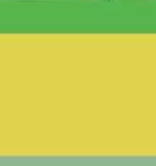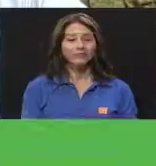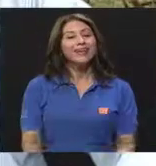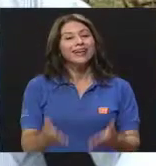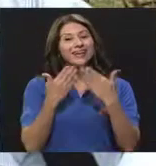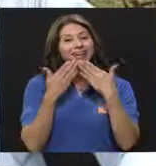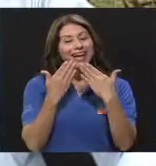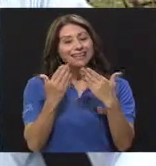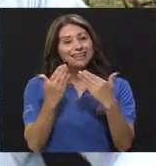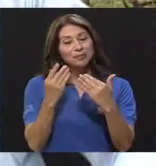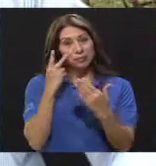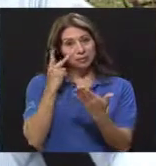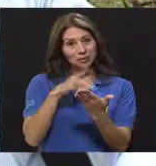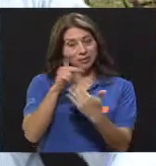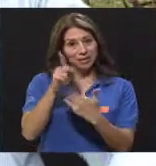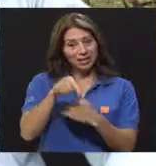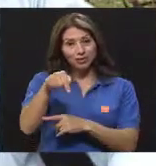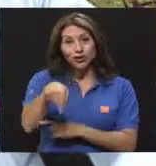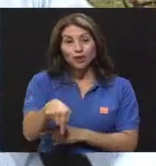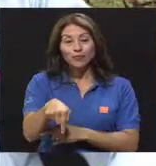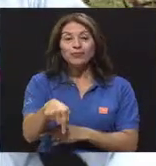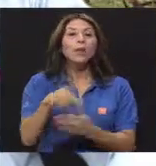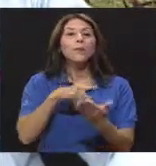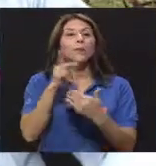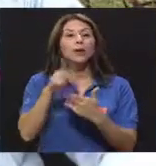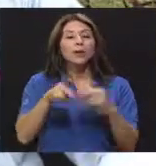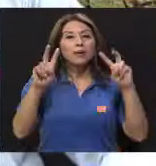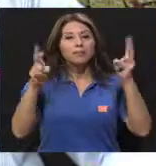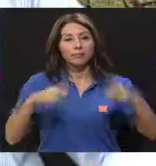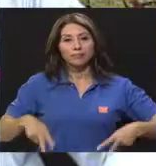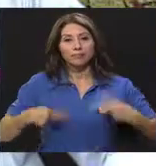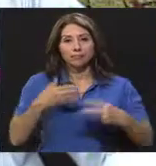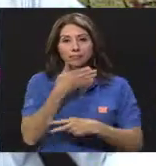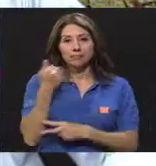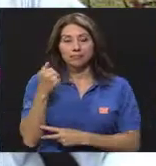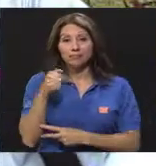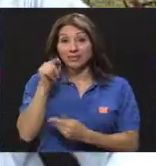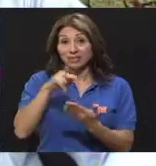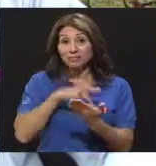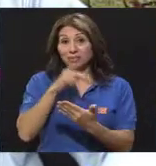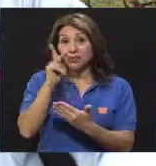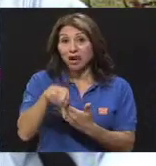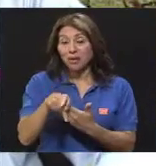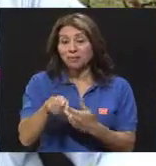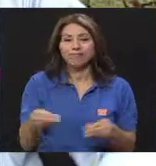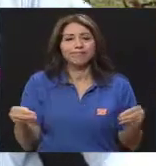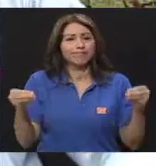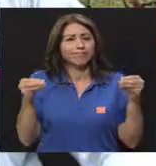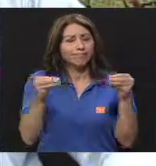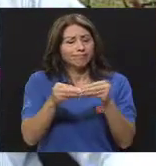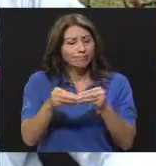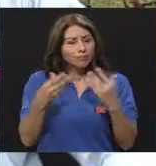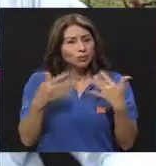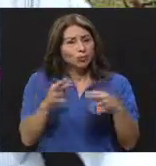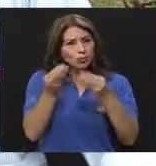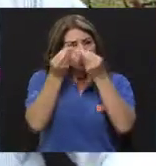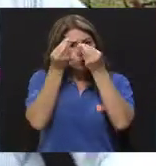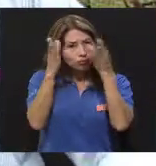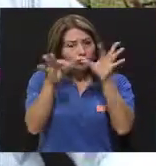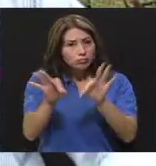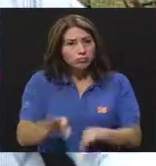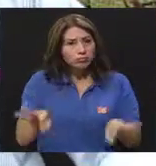Gracias por Gracias acompañarnos el día de hoy con su programa Vivir Mejor, un programa más cargado de información,